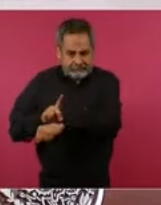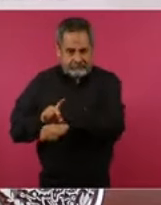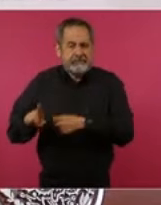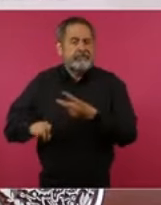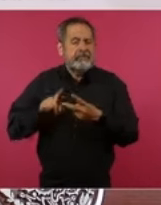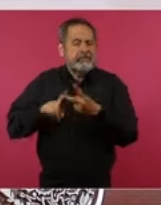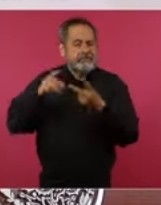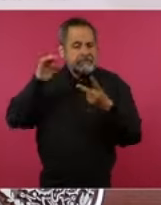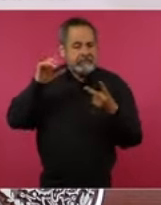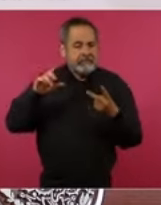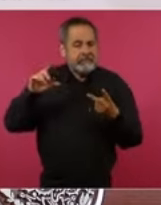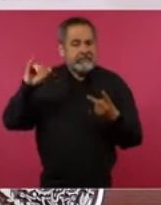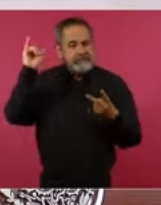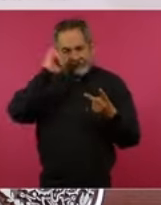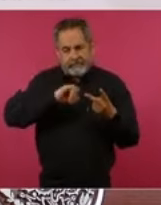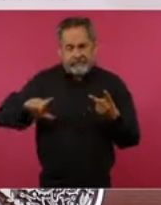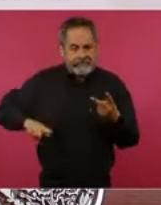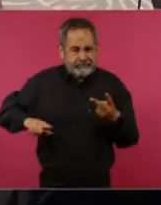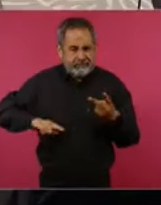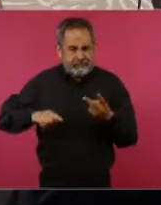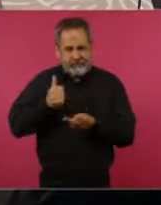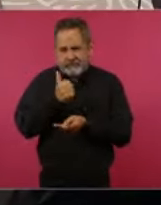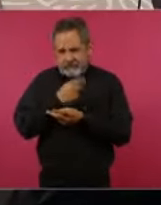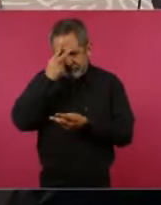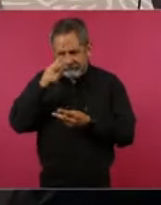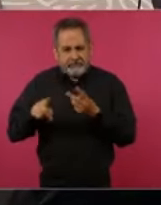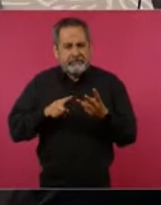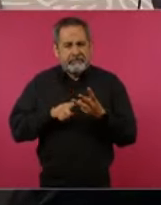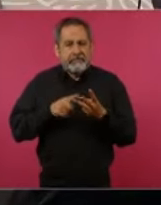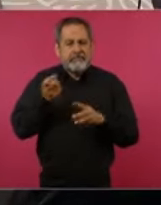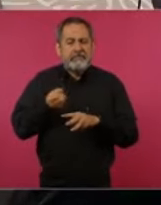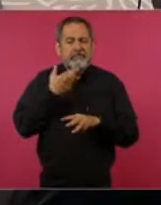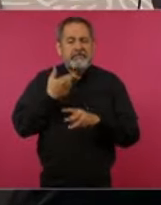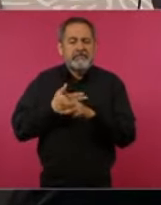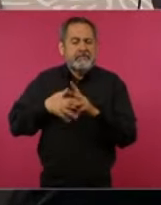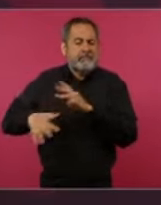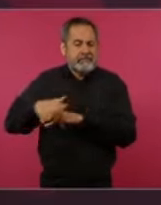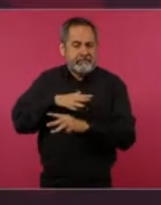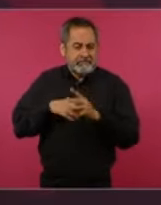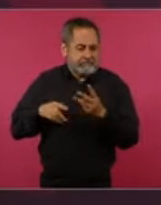gobierno, secretaria de Medio Ambiente,